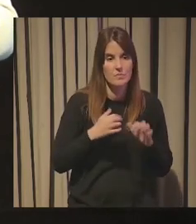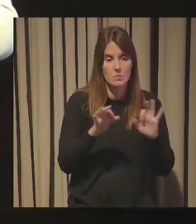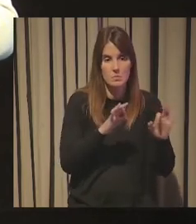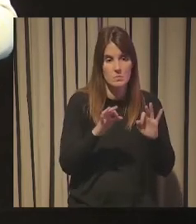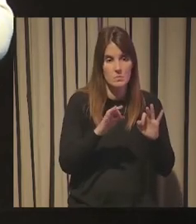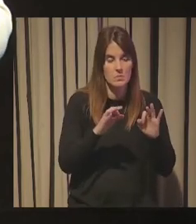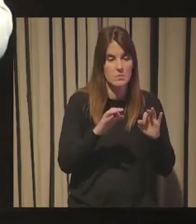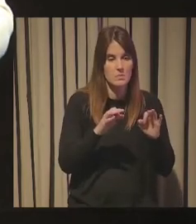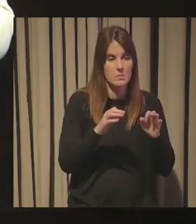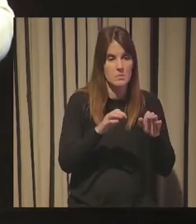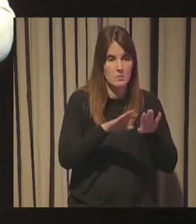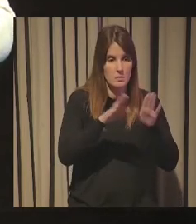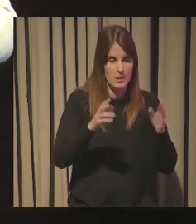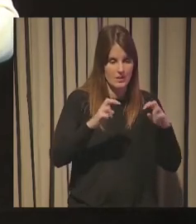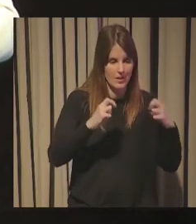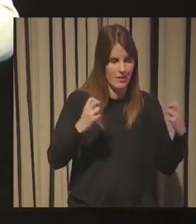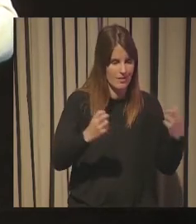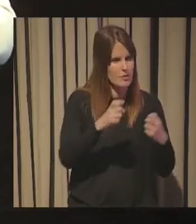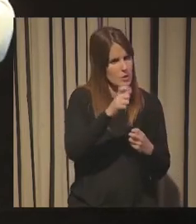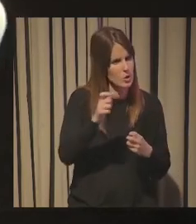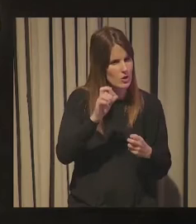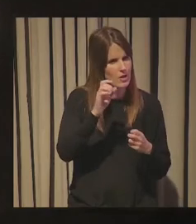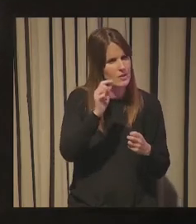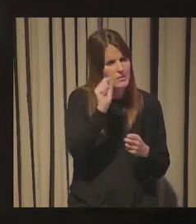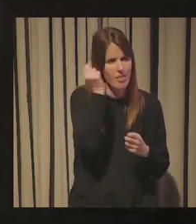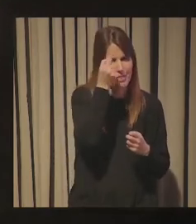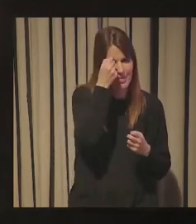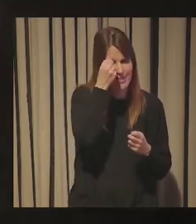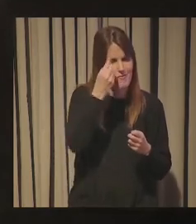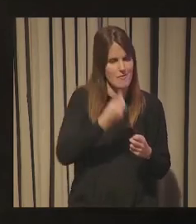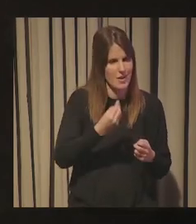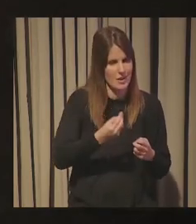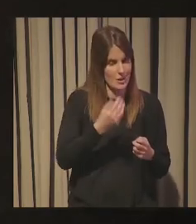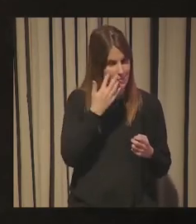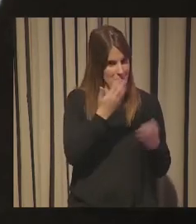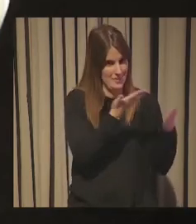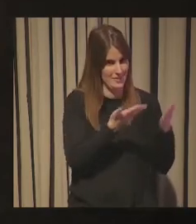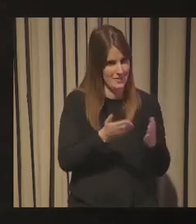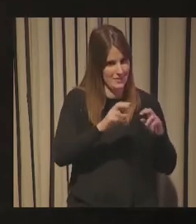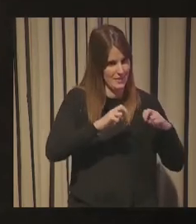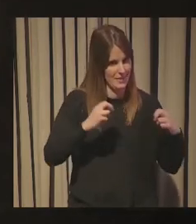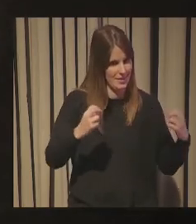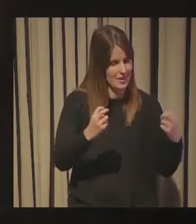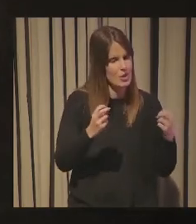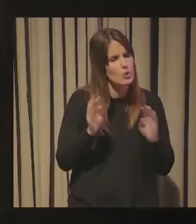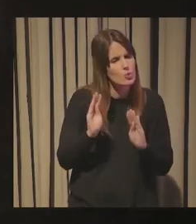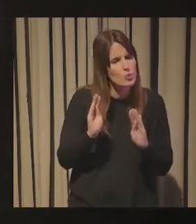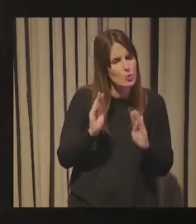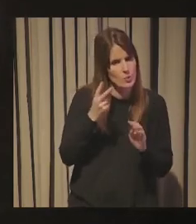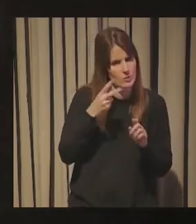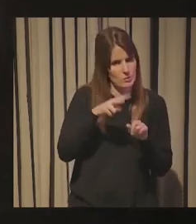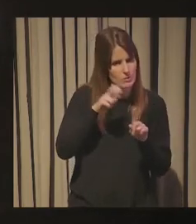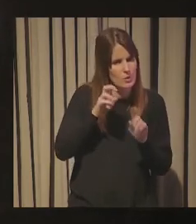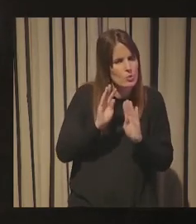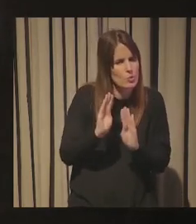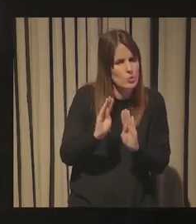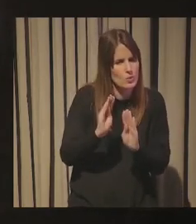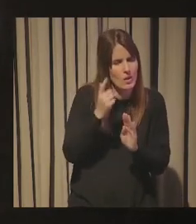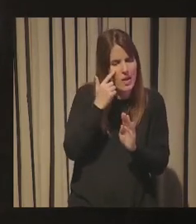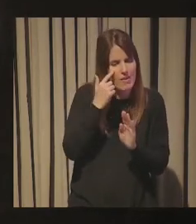redonda repleta de talento y es el momento de que los invitados que hoy me acompañan nos trasladen desde su punto de vista